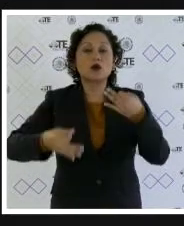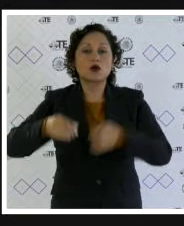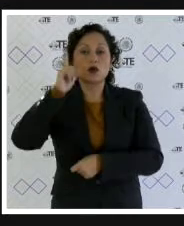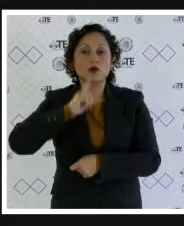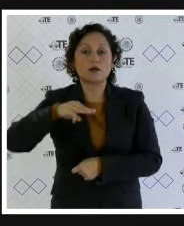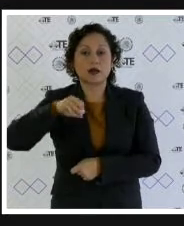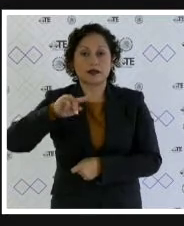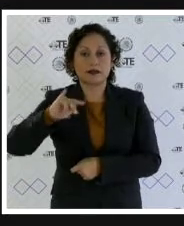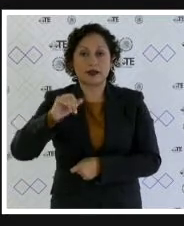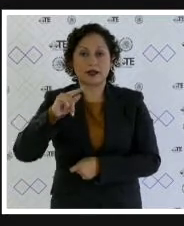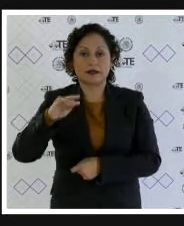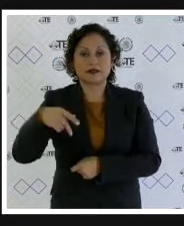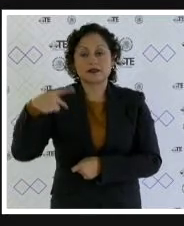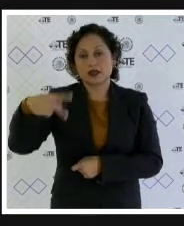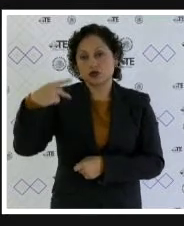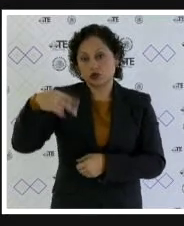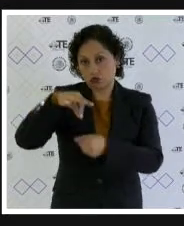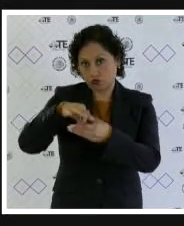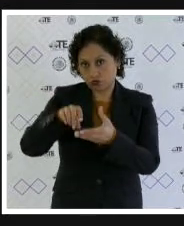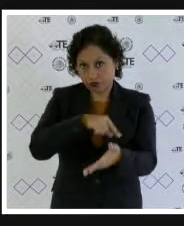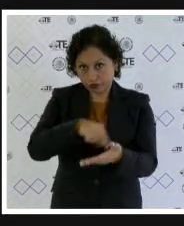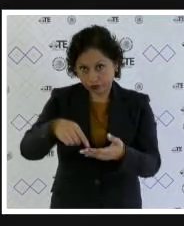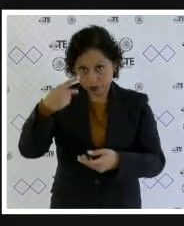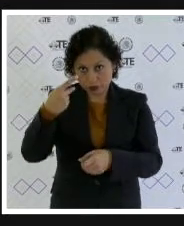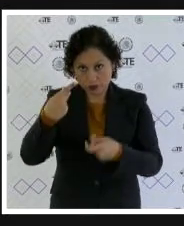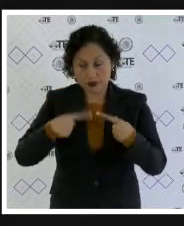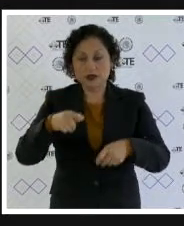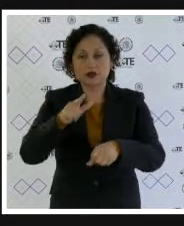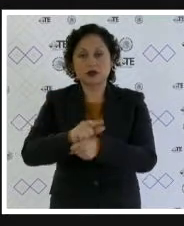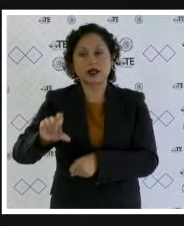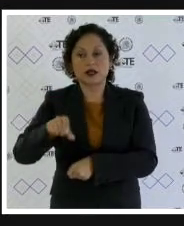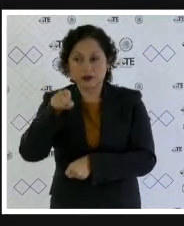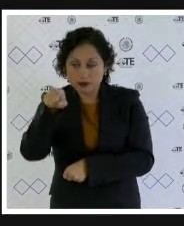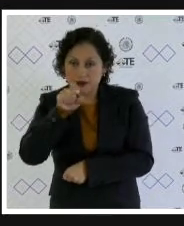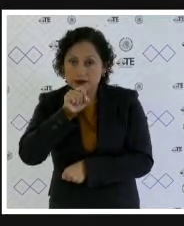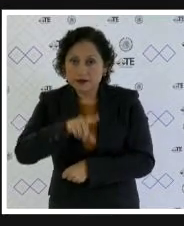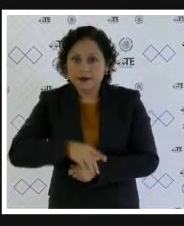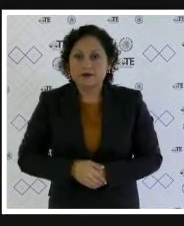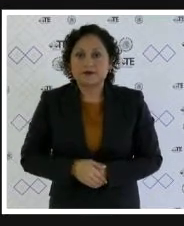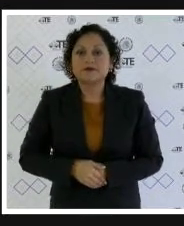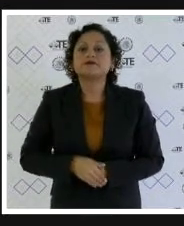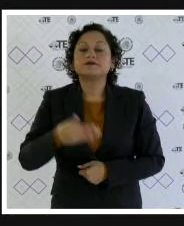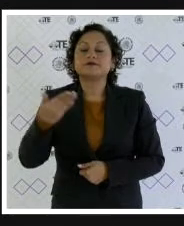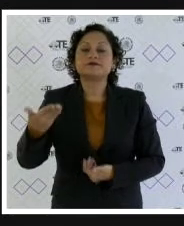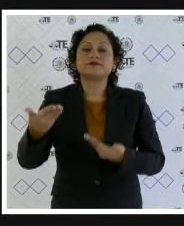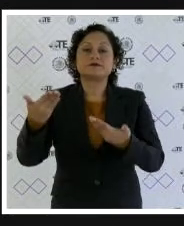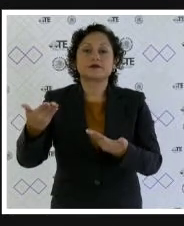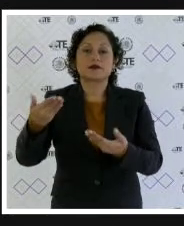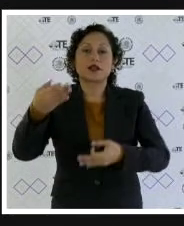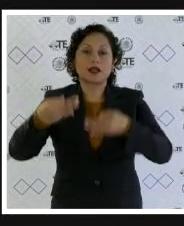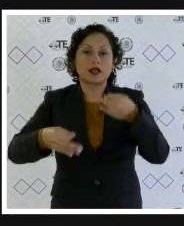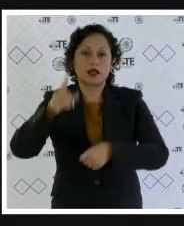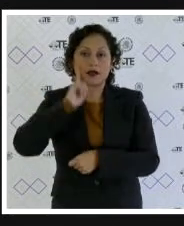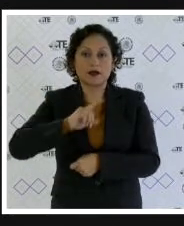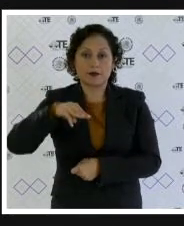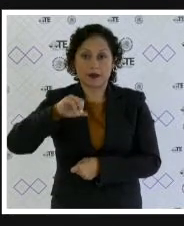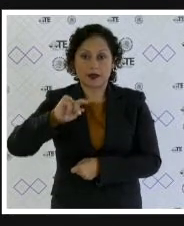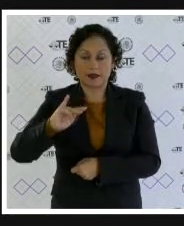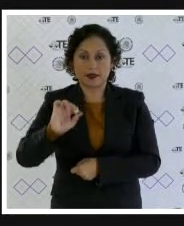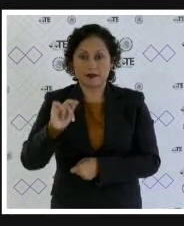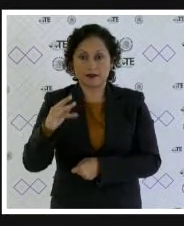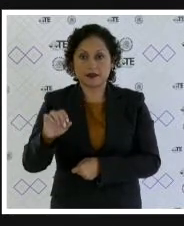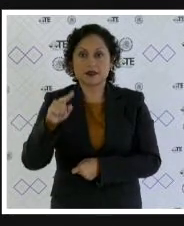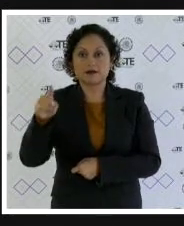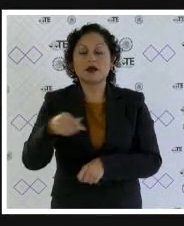Mercado Ramírez quien anunció voto particular y usted magistrado con el voto concurrente anunciado por la magistrada Chávez Camarena en tanto los juicios electorales